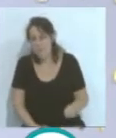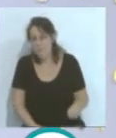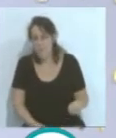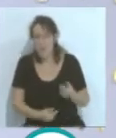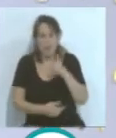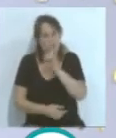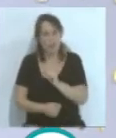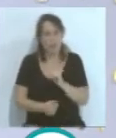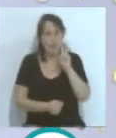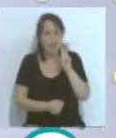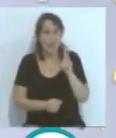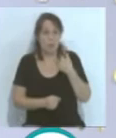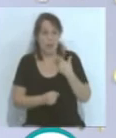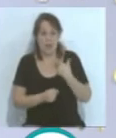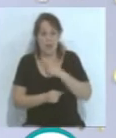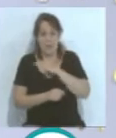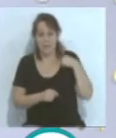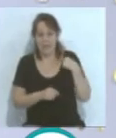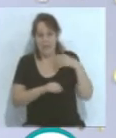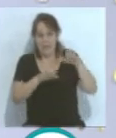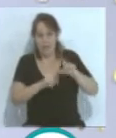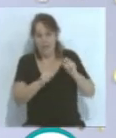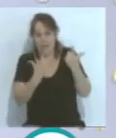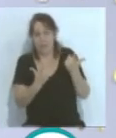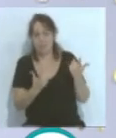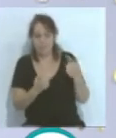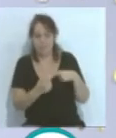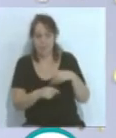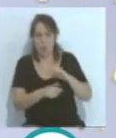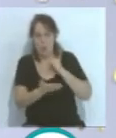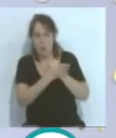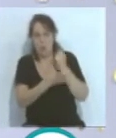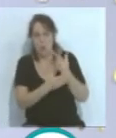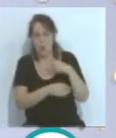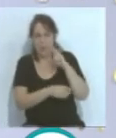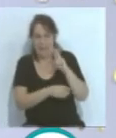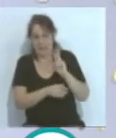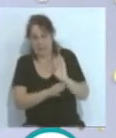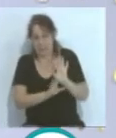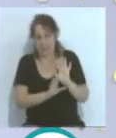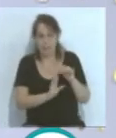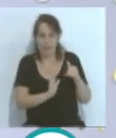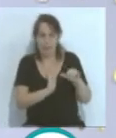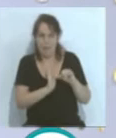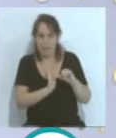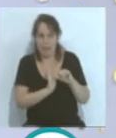no sé, yo cuando la miro no veo una camiseta del Cádiz, entonces el escudo también me echo un poco para atrás, tengo que ver en directo todavía,